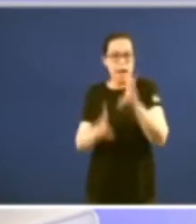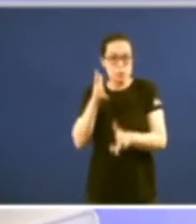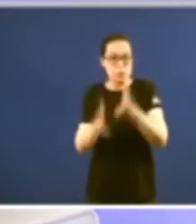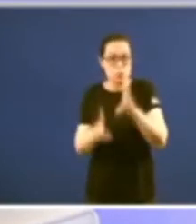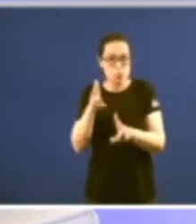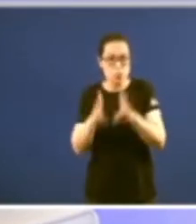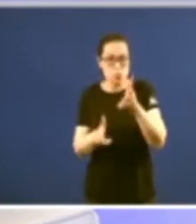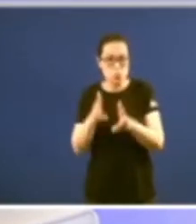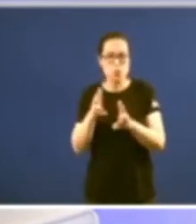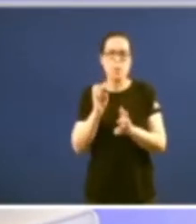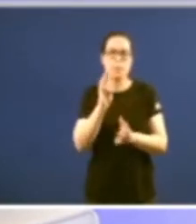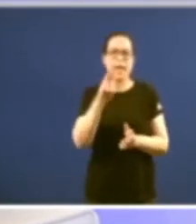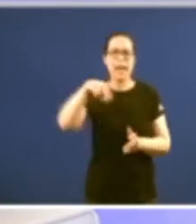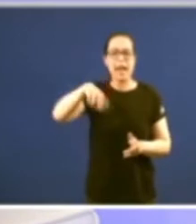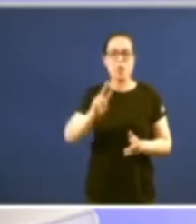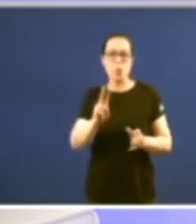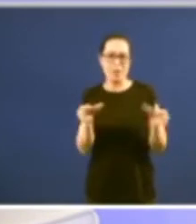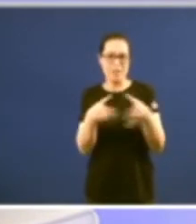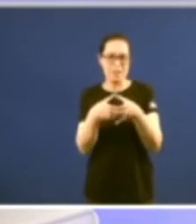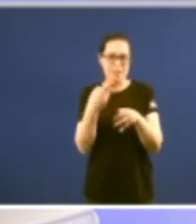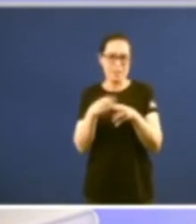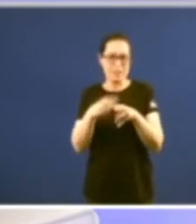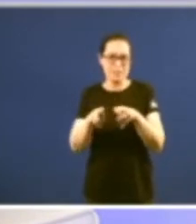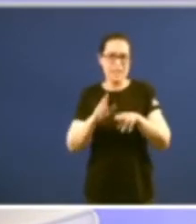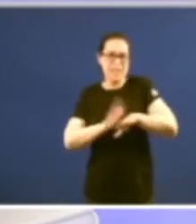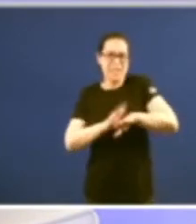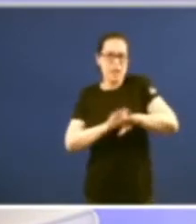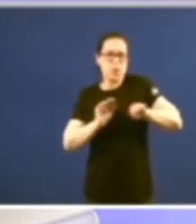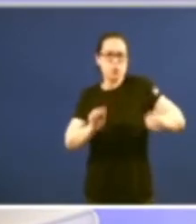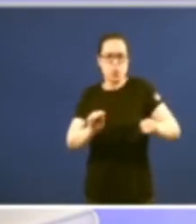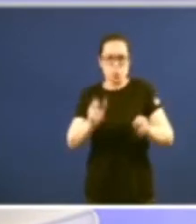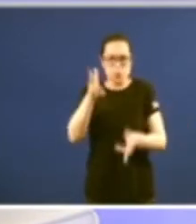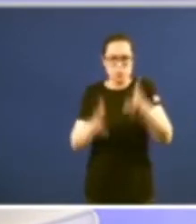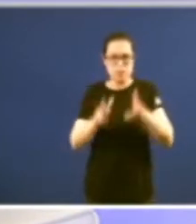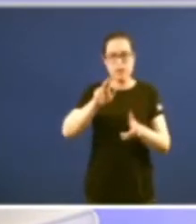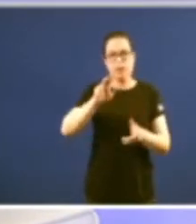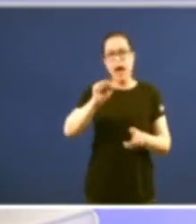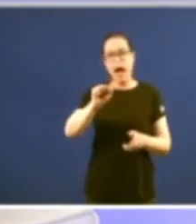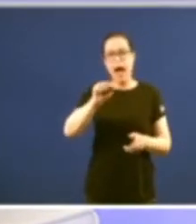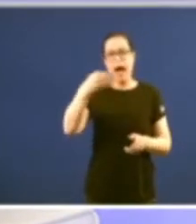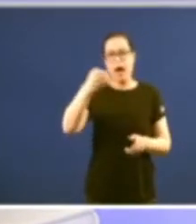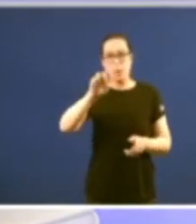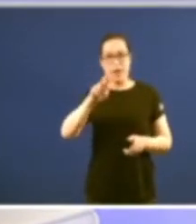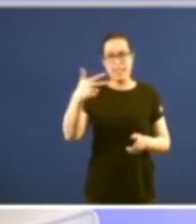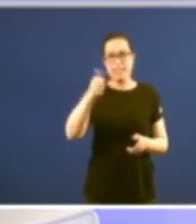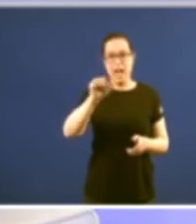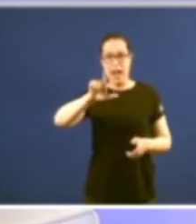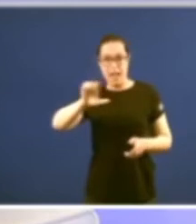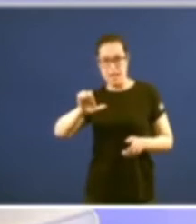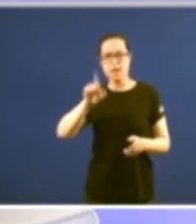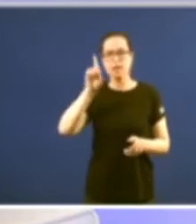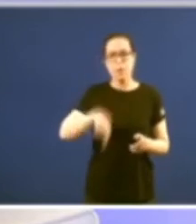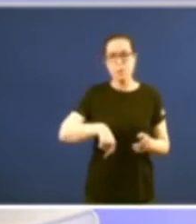a través do PNV e algúns outros partidos da esquerda nacionalista vasca da esquerda abertxale e porque había representación do